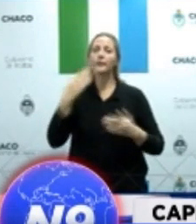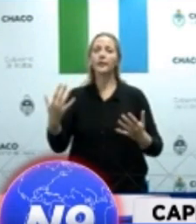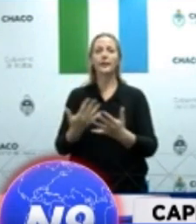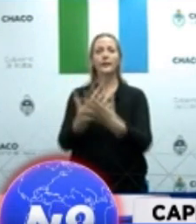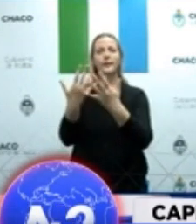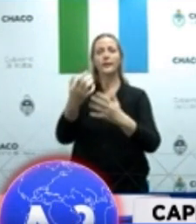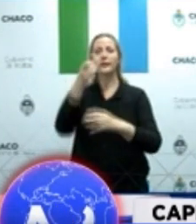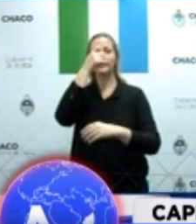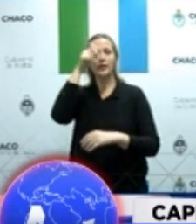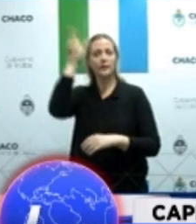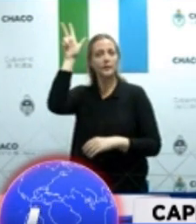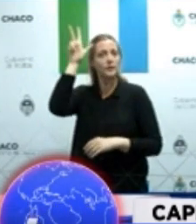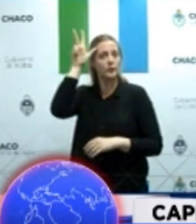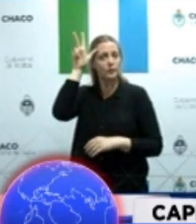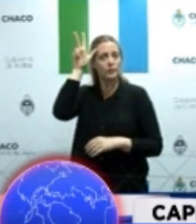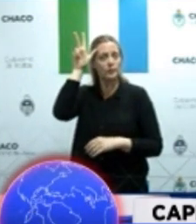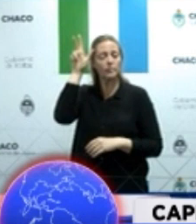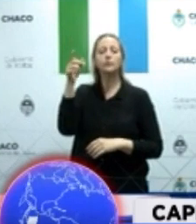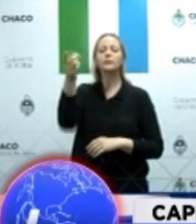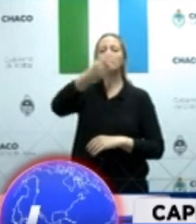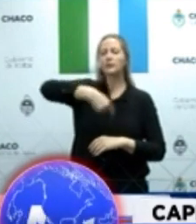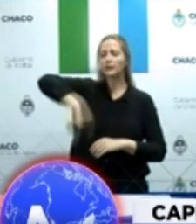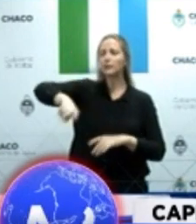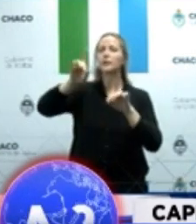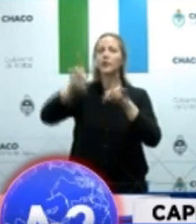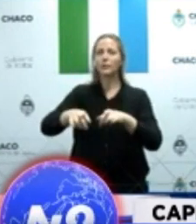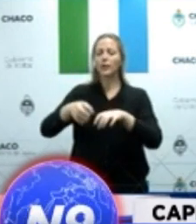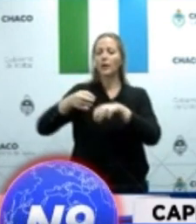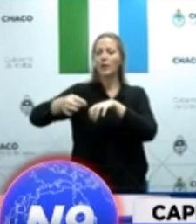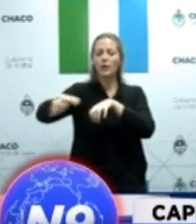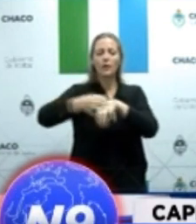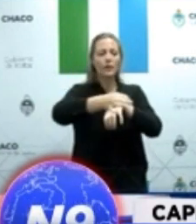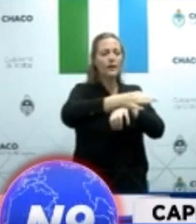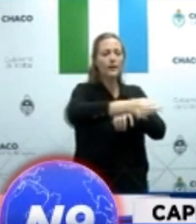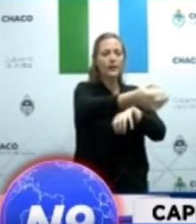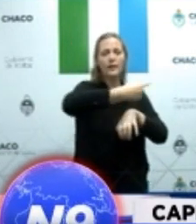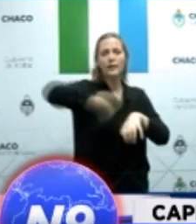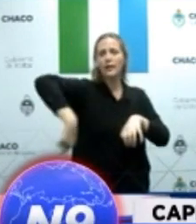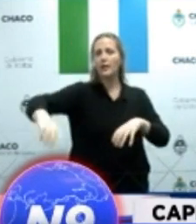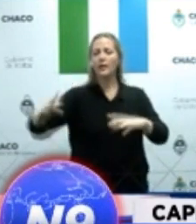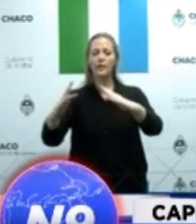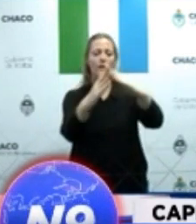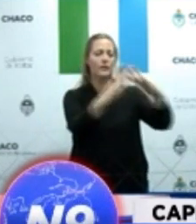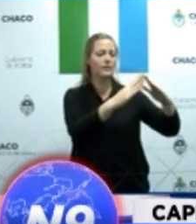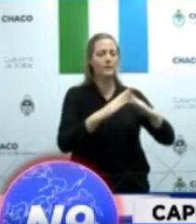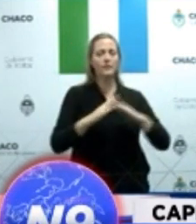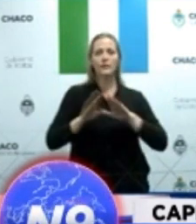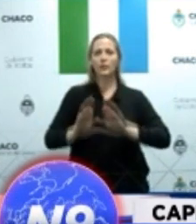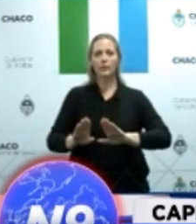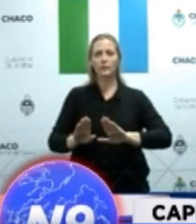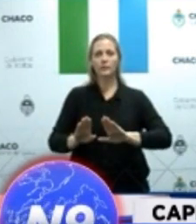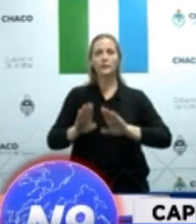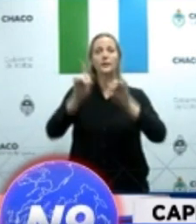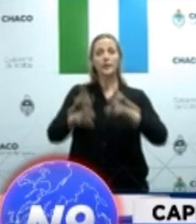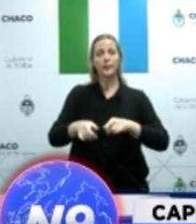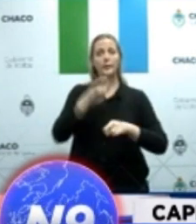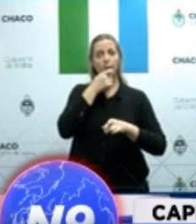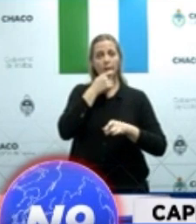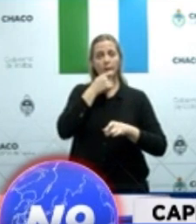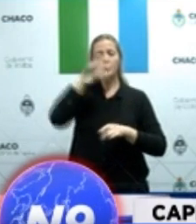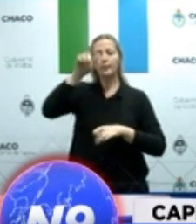vez, todas nuestras fuerzas de seguridad, en un comportamiento ejemplar de dedicación y vocación,